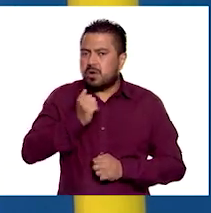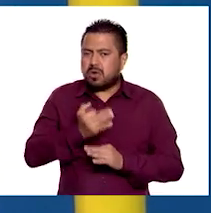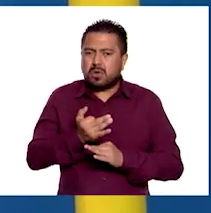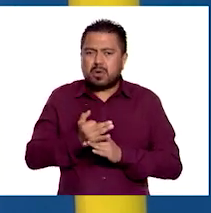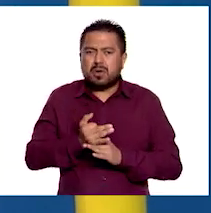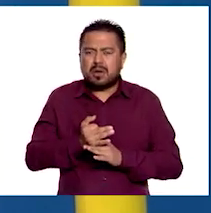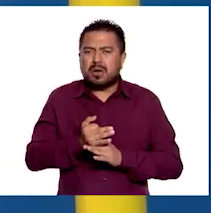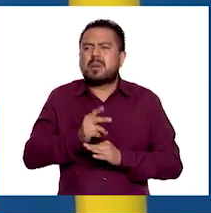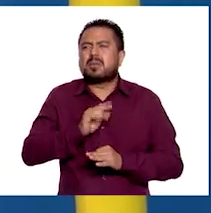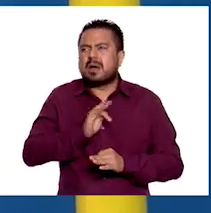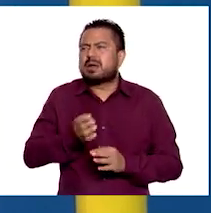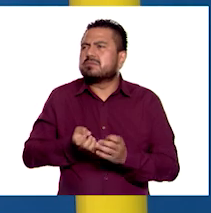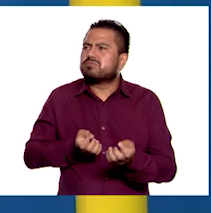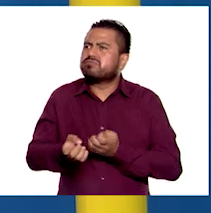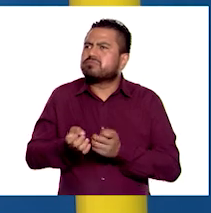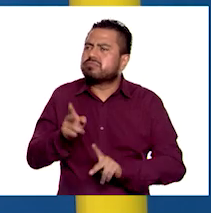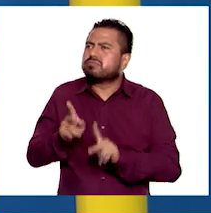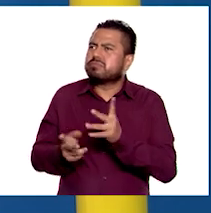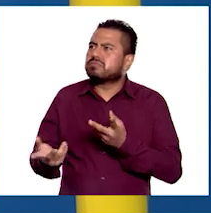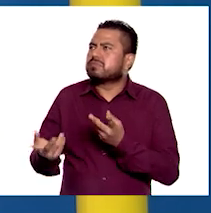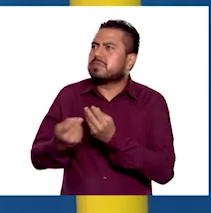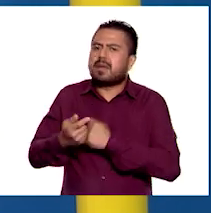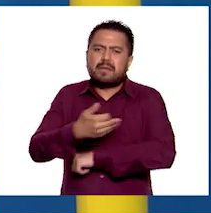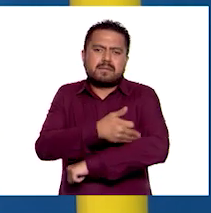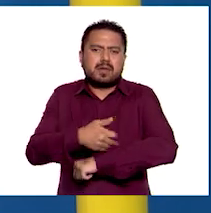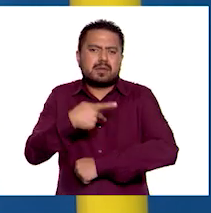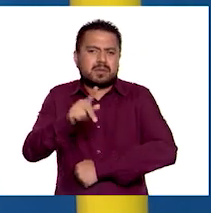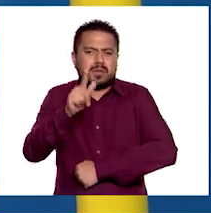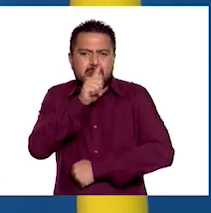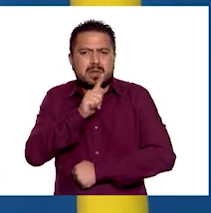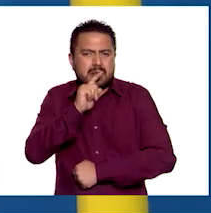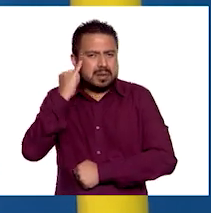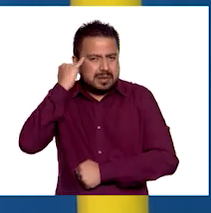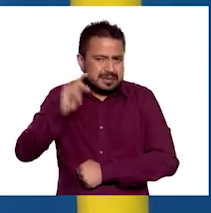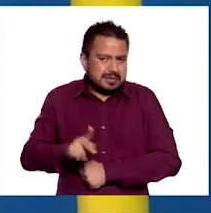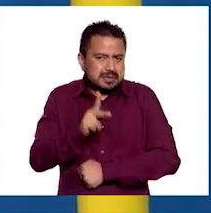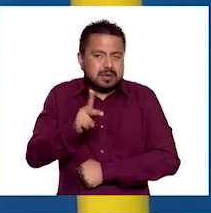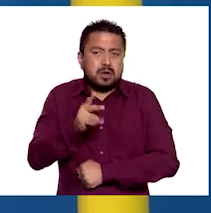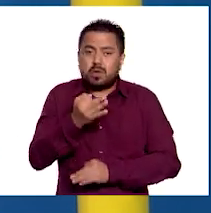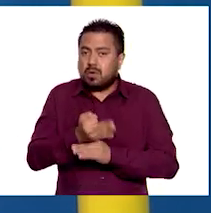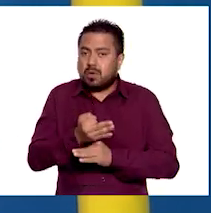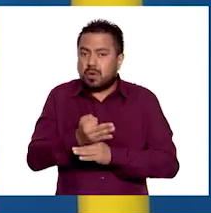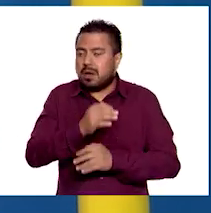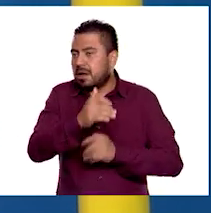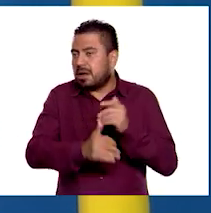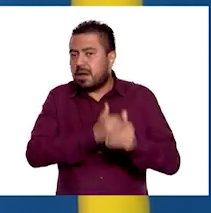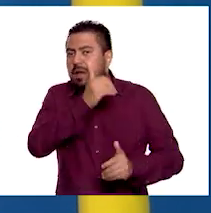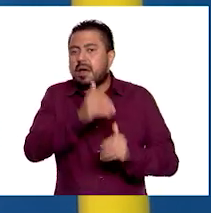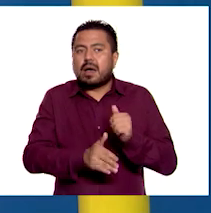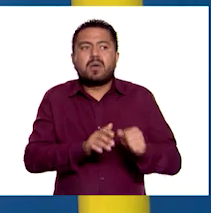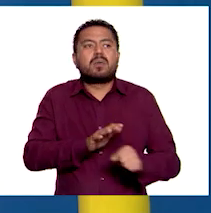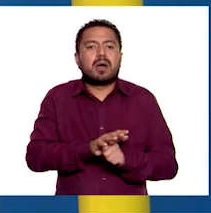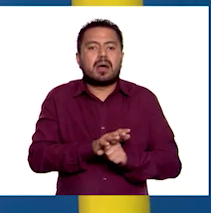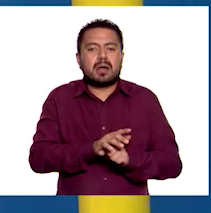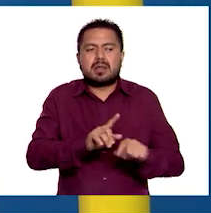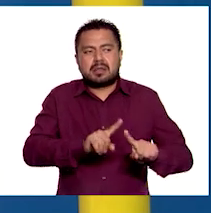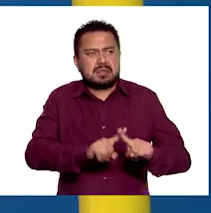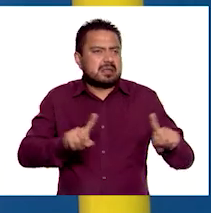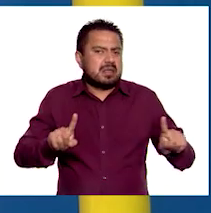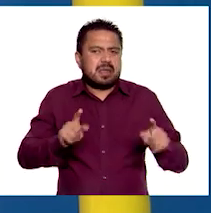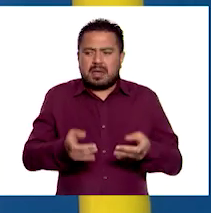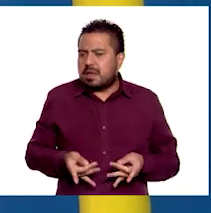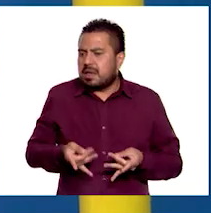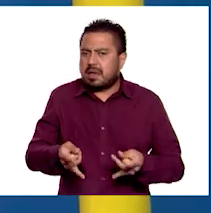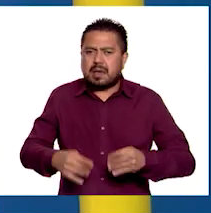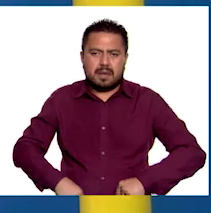también este momento para practicarla y platica con tu familia en tu lengua materna. Por hoy, hemos terminado con Diferencias en la